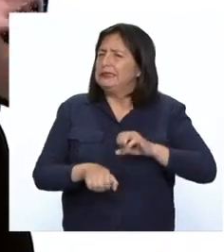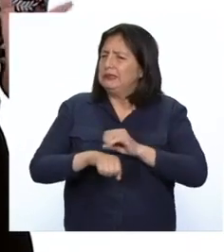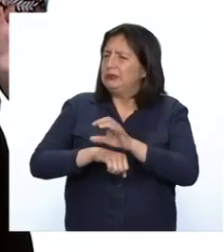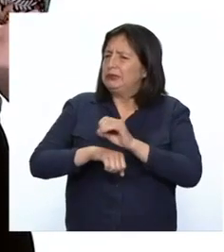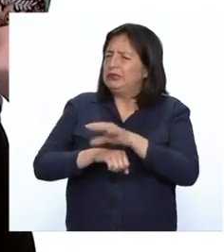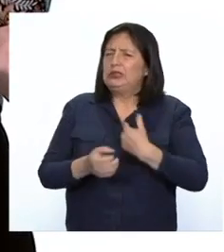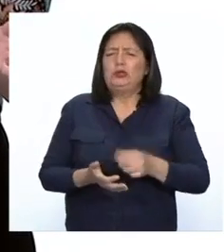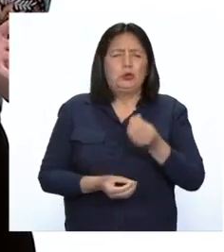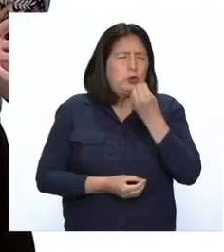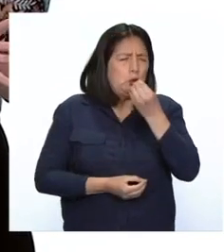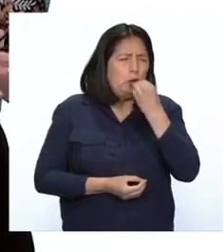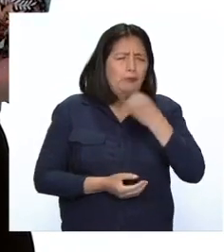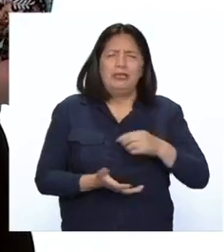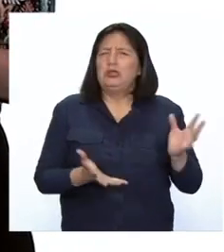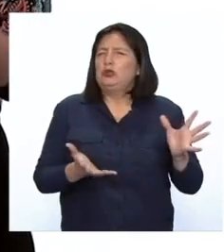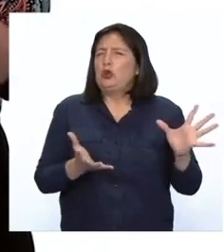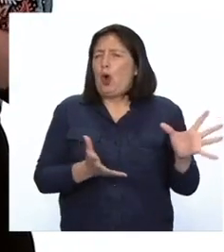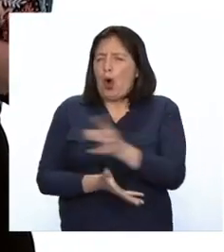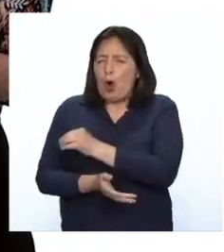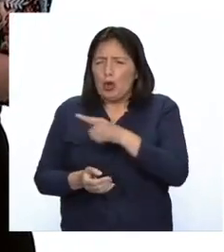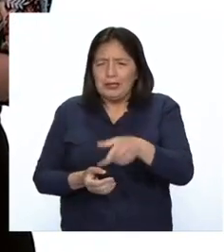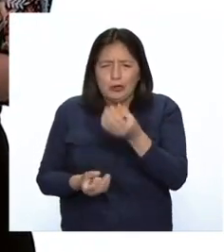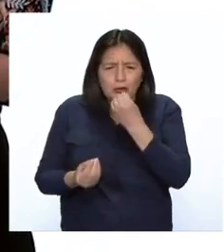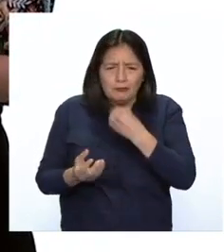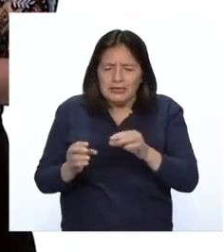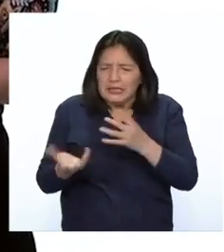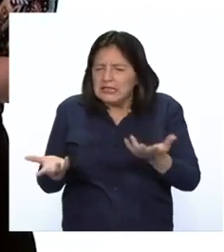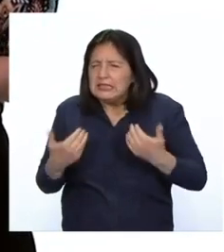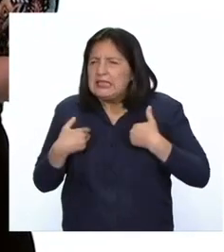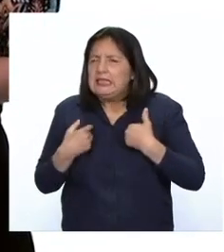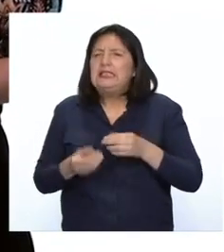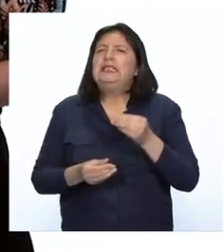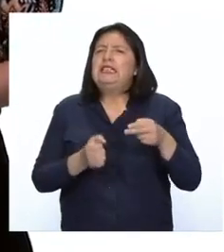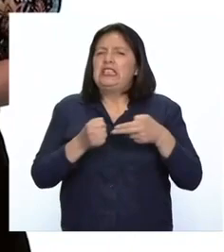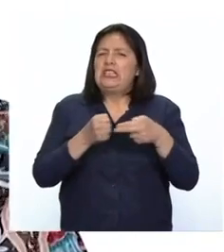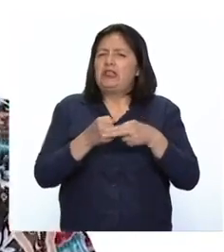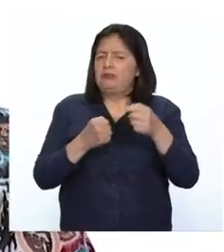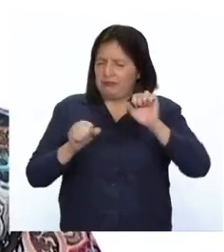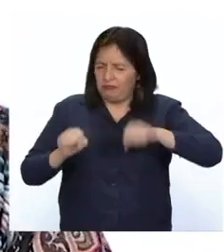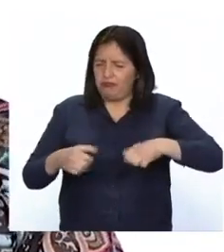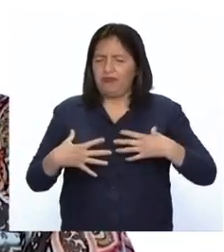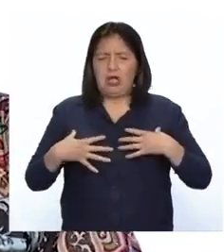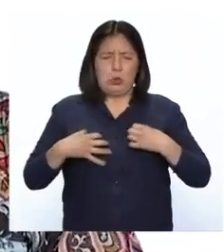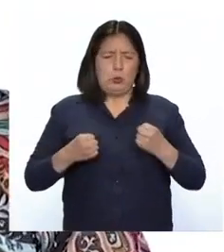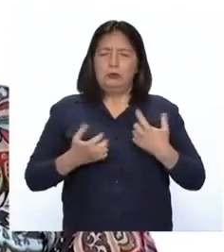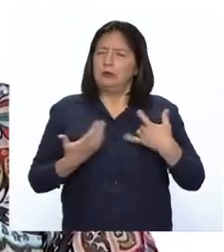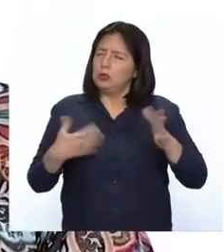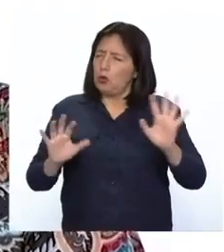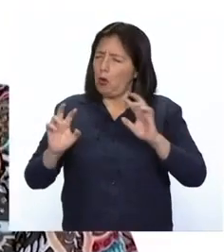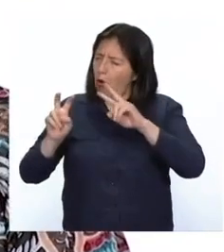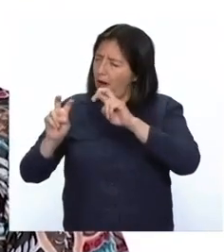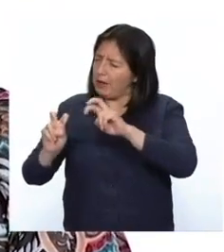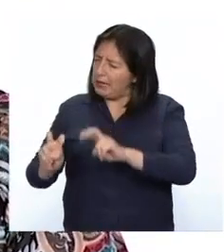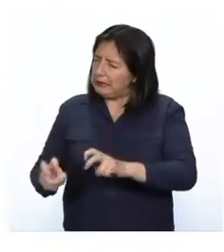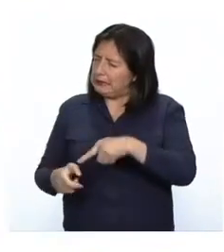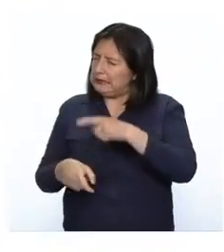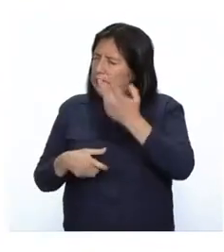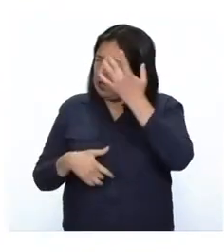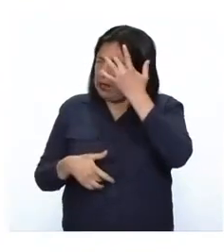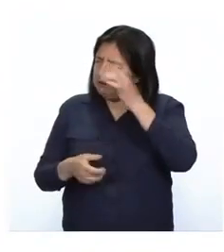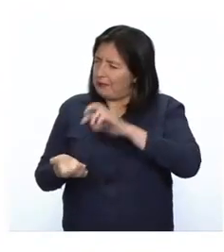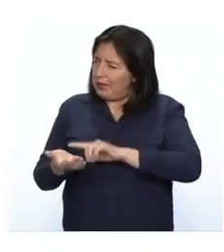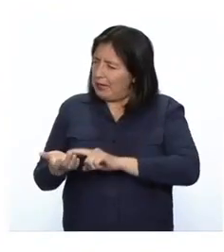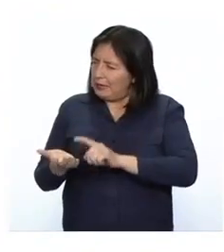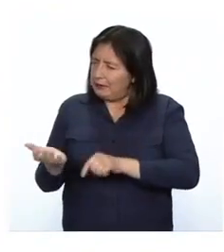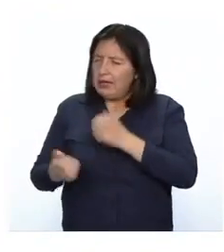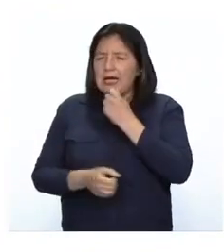todos los alimentos en los que se encuentre mucho hierro para recuperarse. Cuando investigué un poco más sobre la anemia, encontré